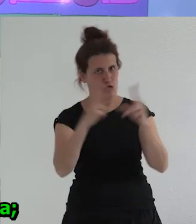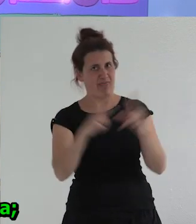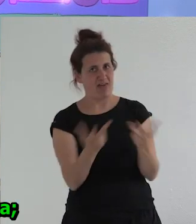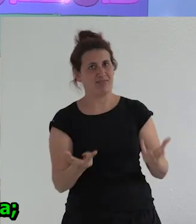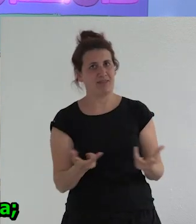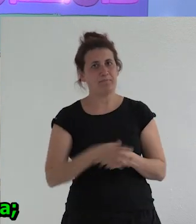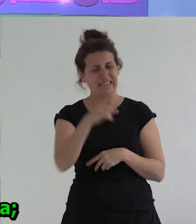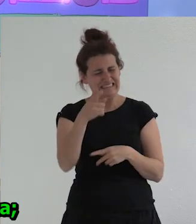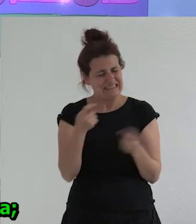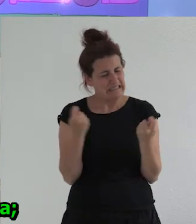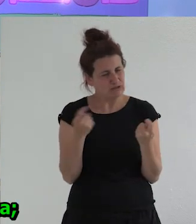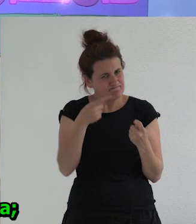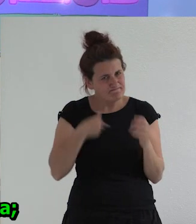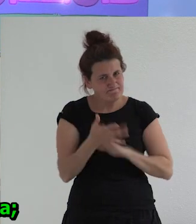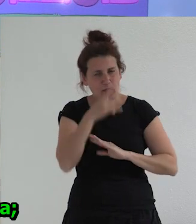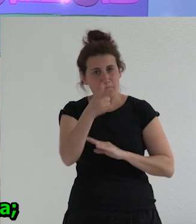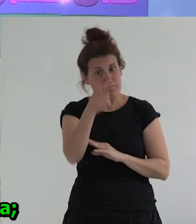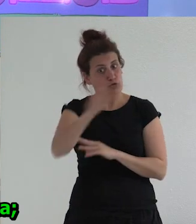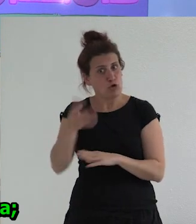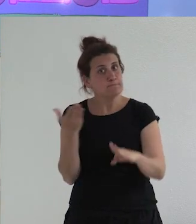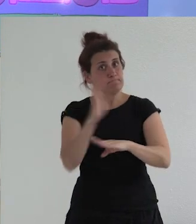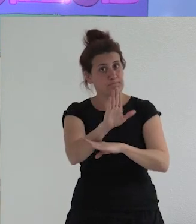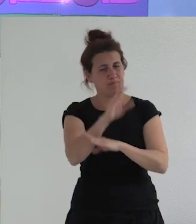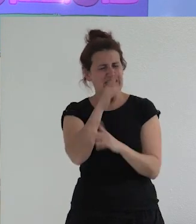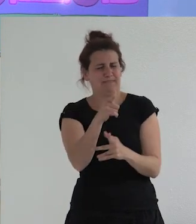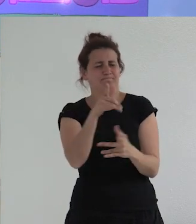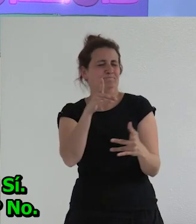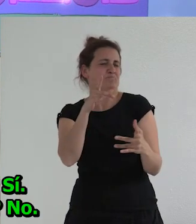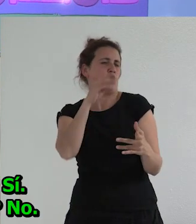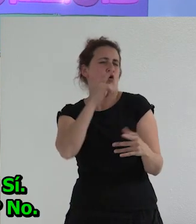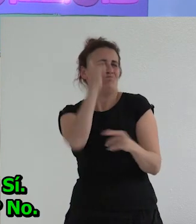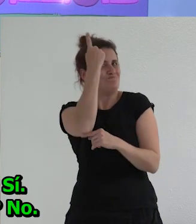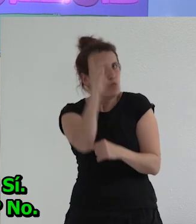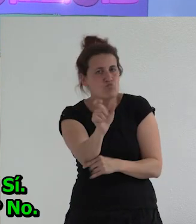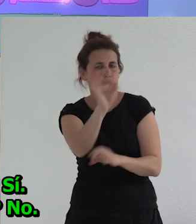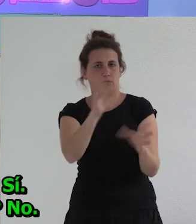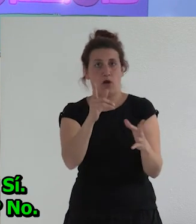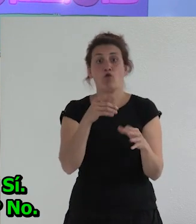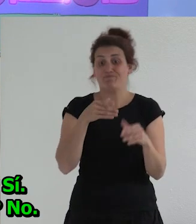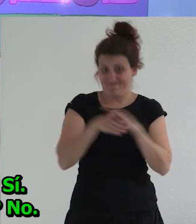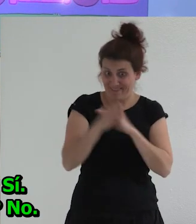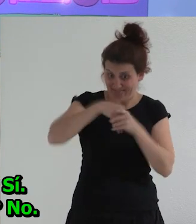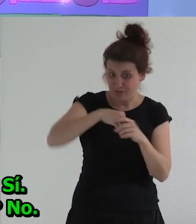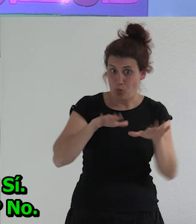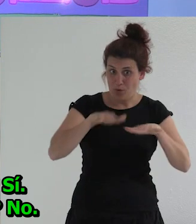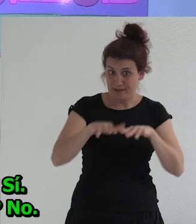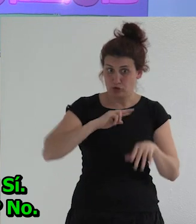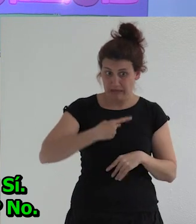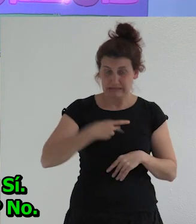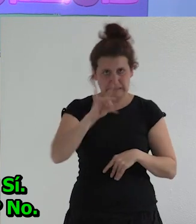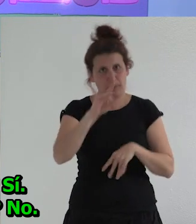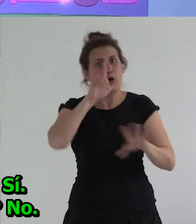en esa tensión hay una gente que propone un discurso que es esencialista yo no lo comparto ¿forma parte del movimiento trans? sí ¿tengo que estar de acuerdo porque soy trans?